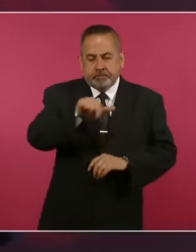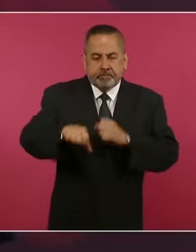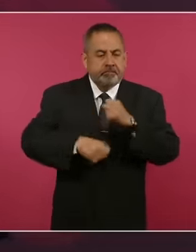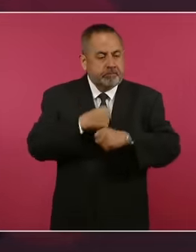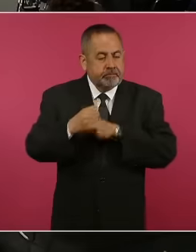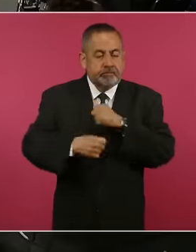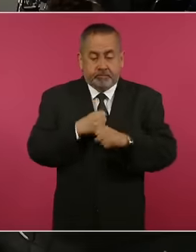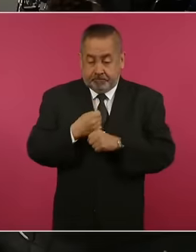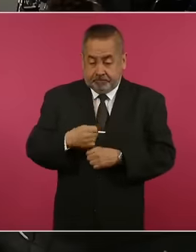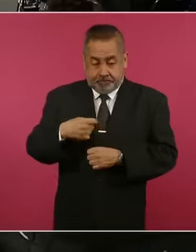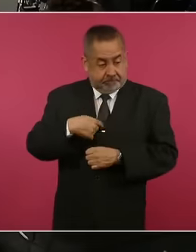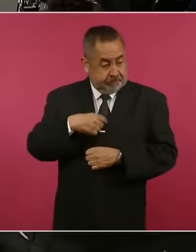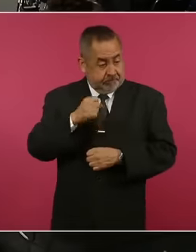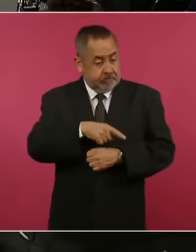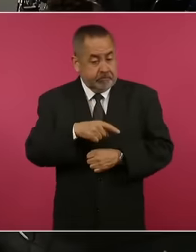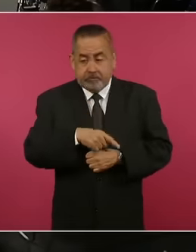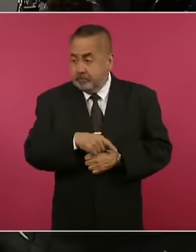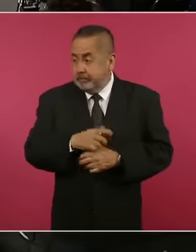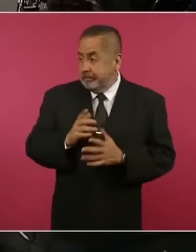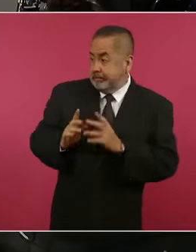a Santana.